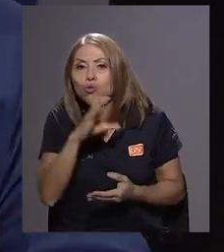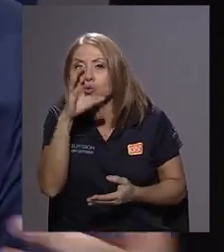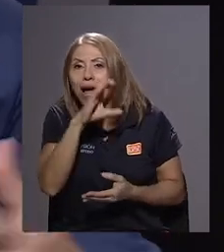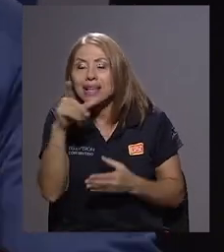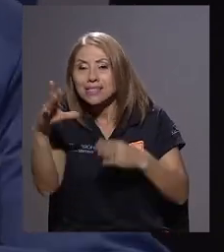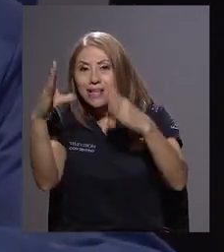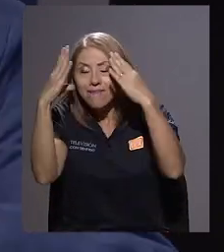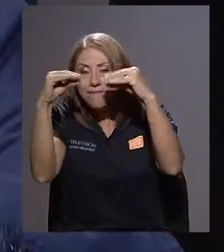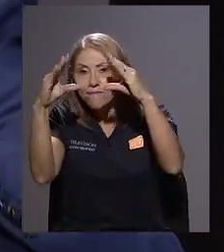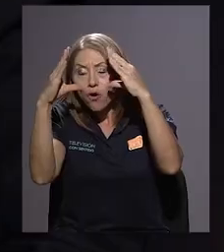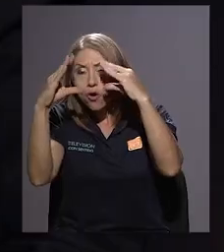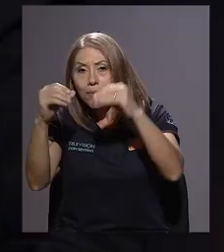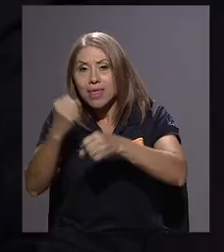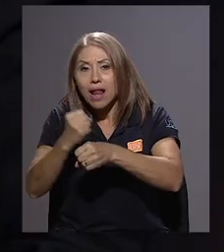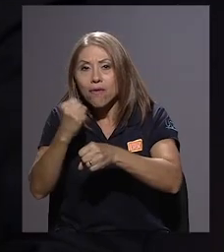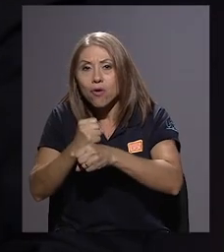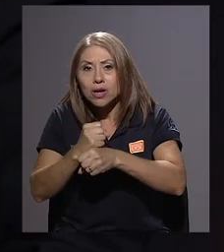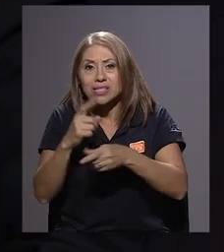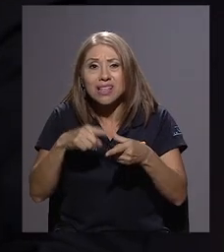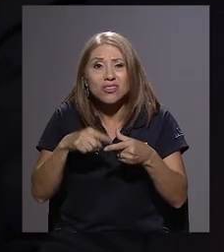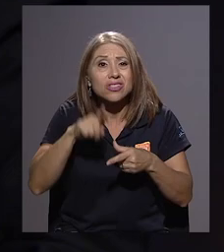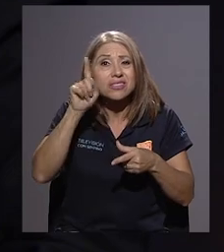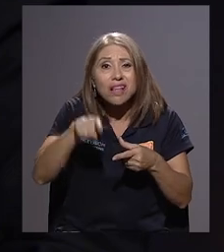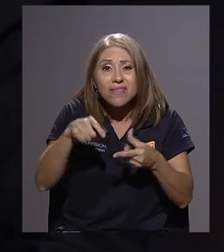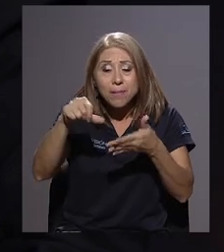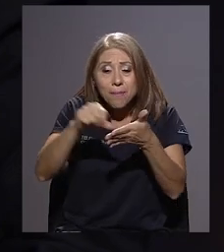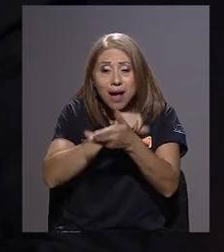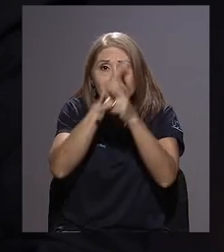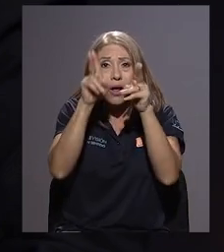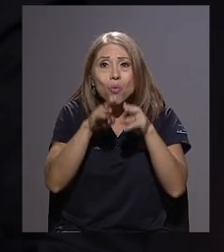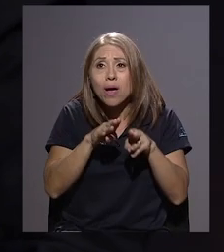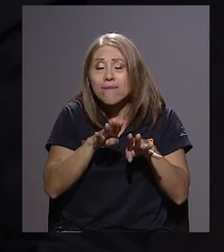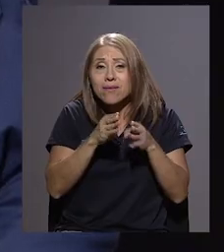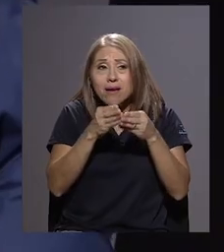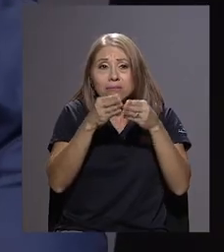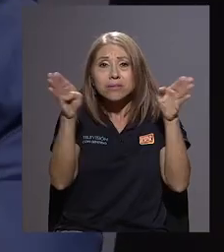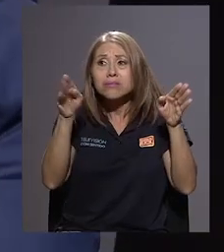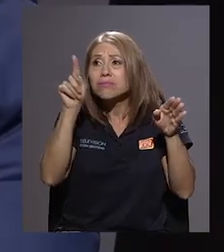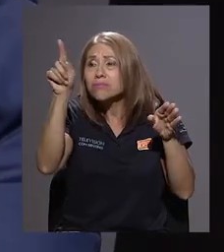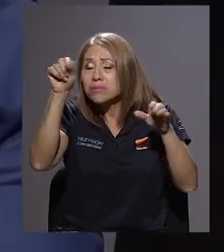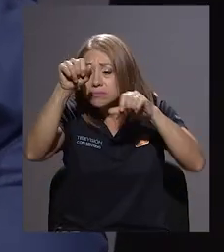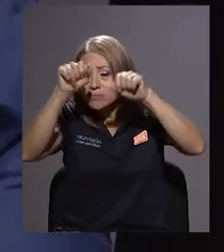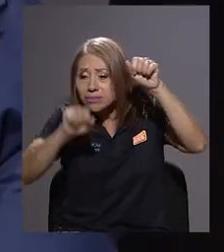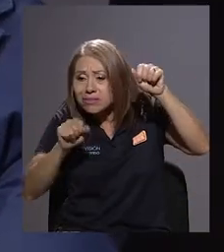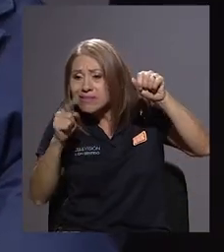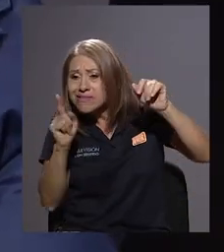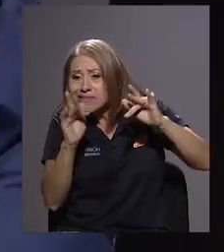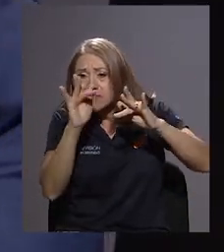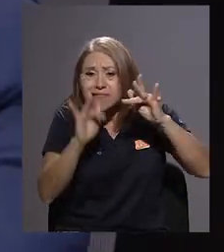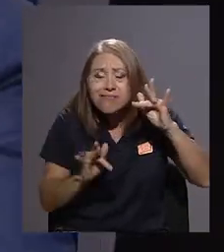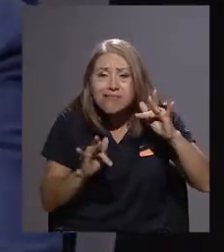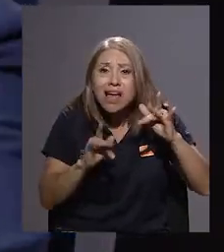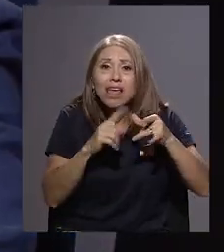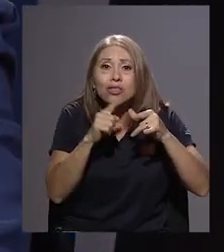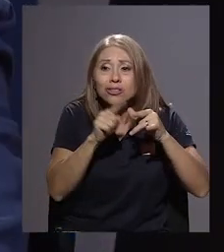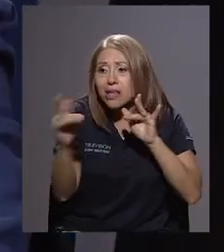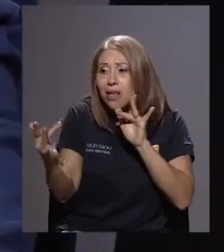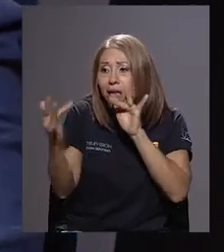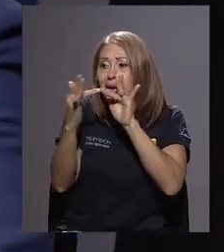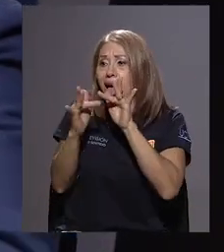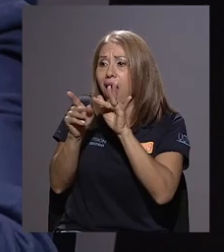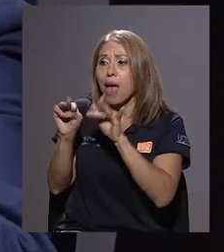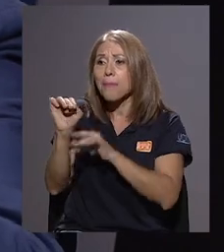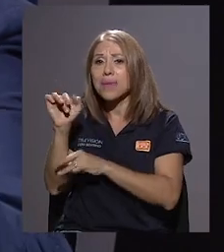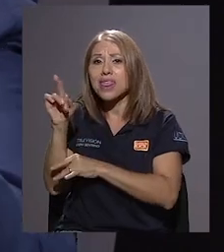hay comenzar a bucearlo, no solo entre la página, sino que esa página se lo manda a otra página de Mideplan para que usted ahí comience a